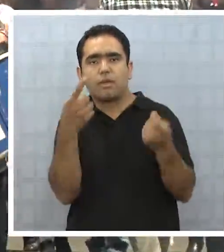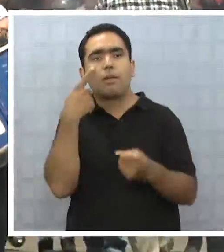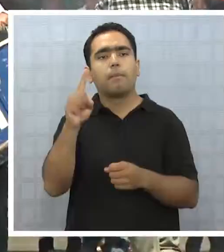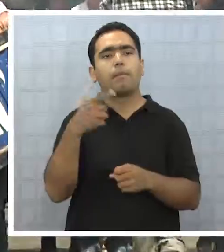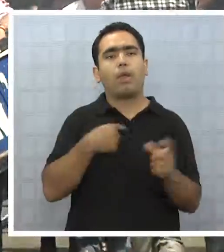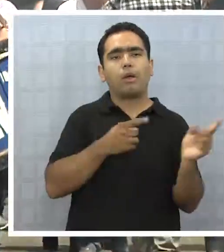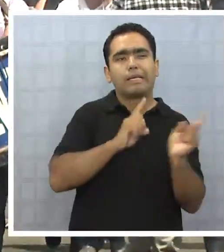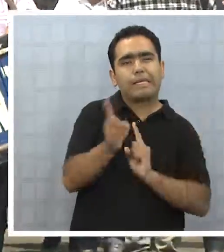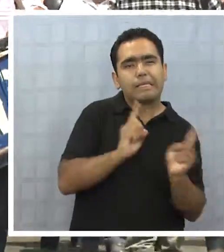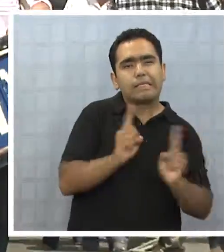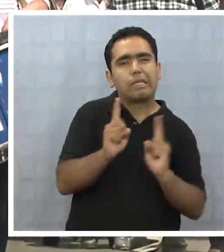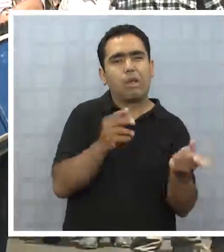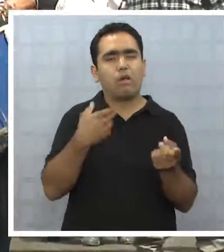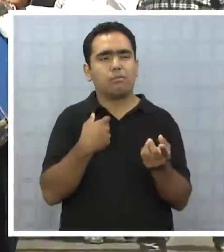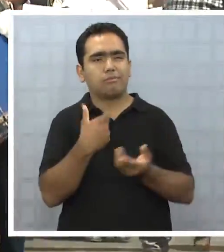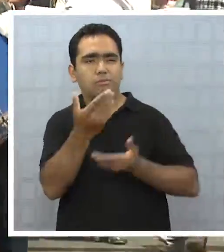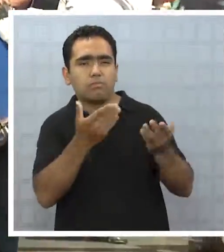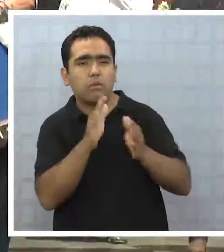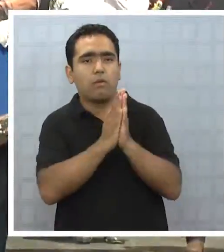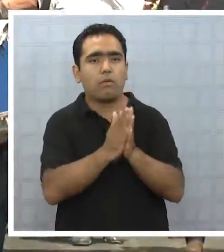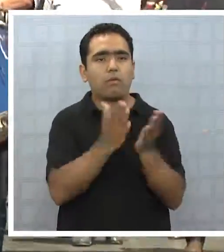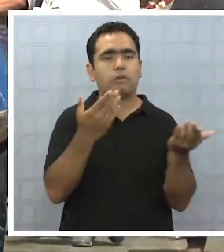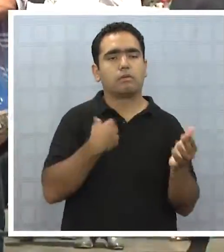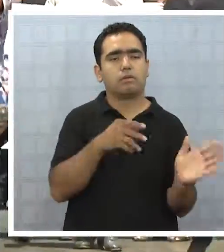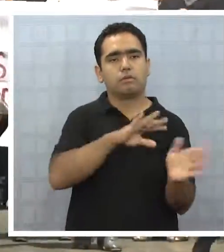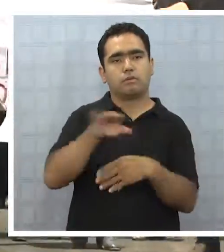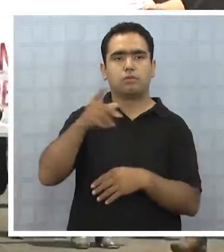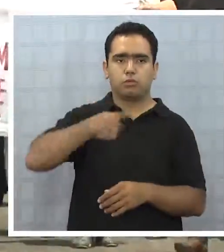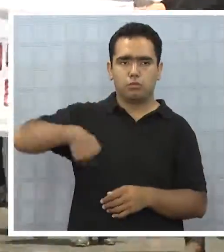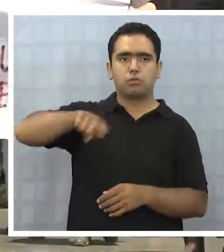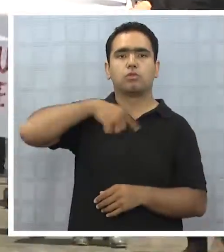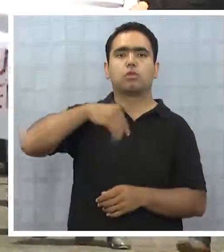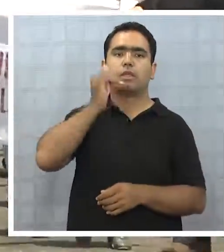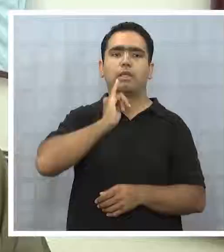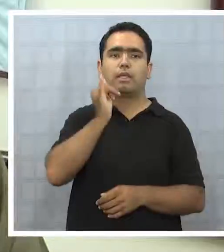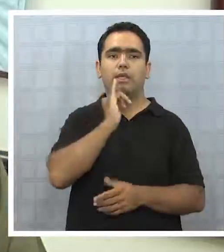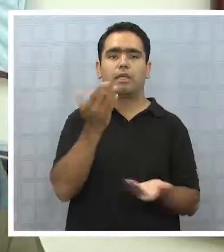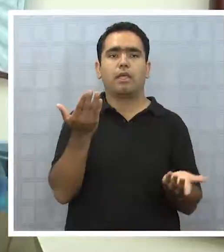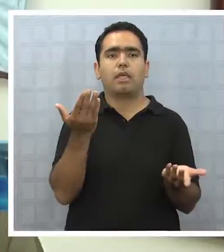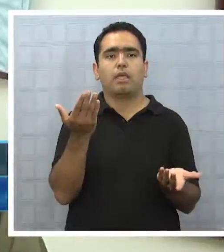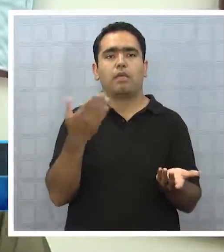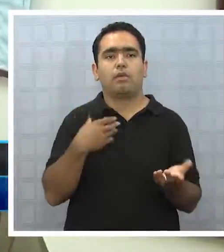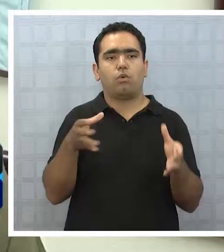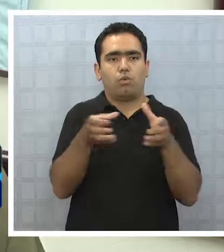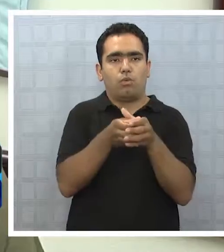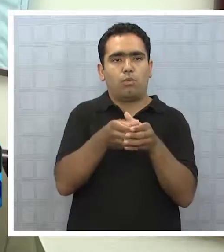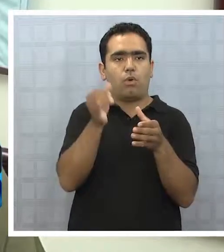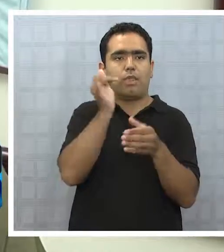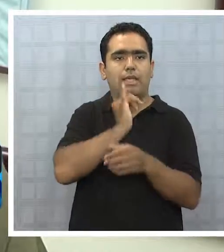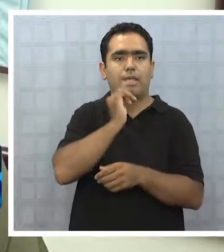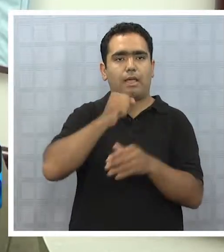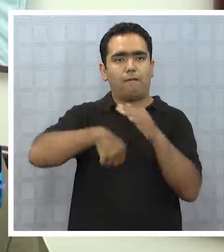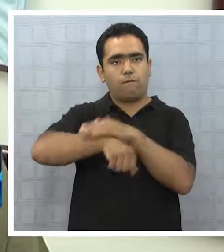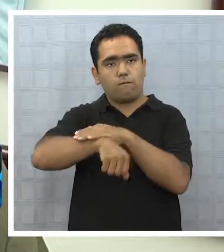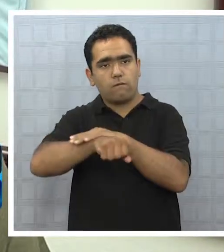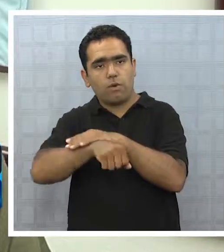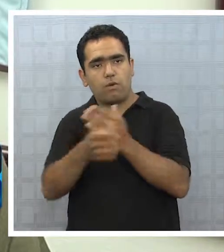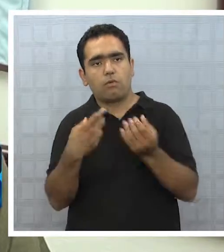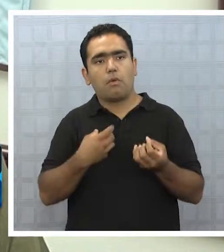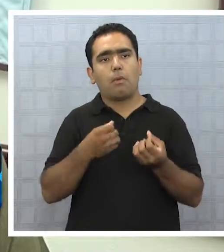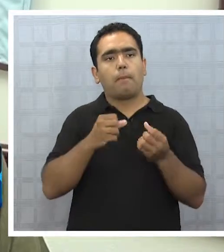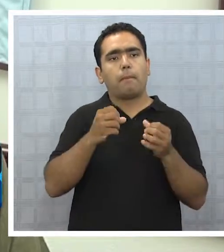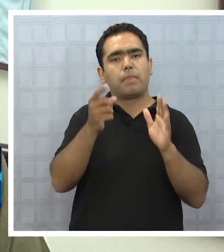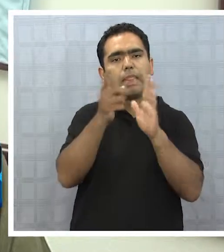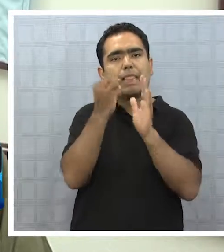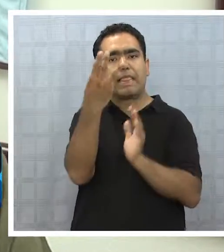encuentro, pero hubo gestiones frente al gremio movilizado. Somos iquiqueños y no queremos que también nuestro equipo vaya